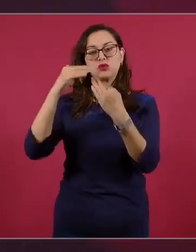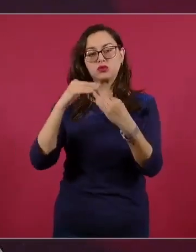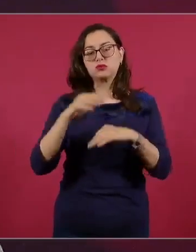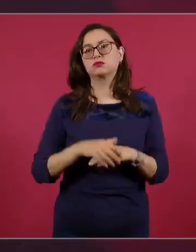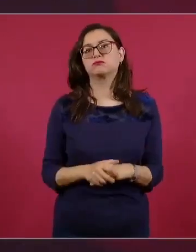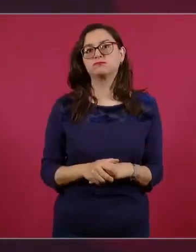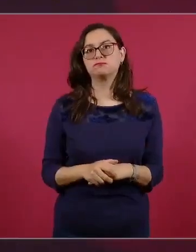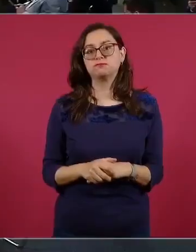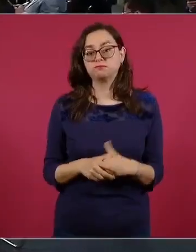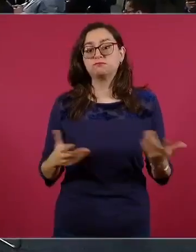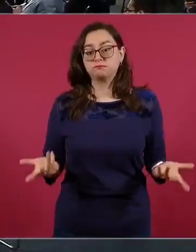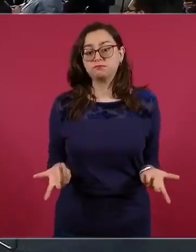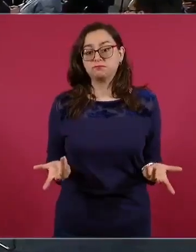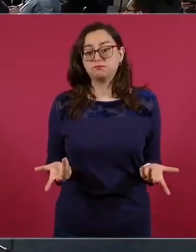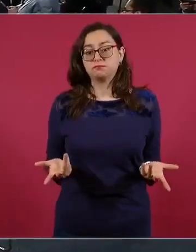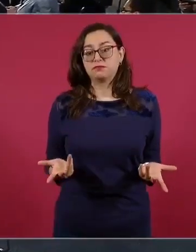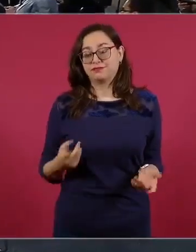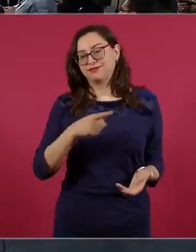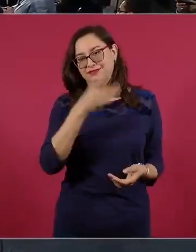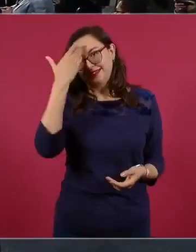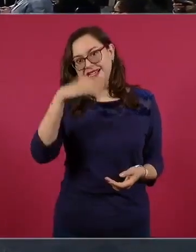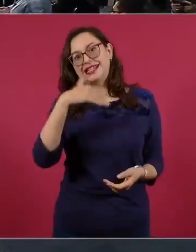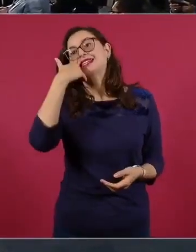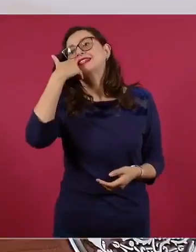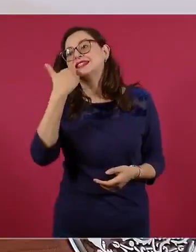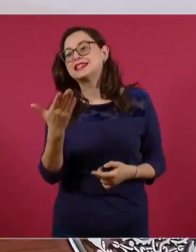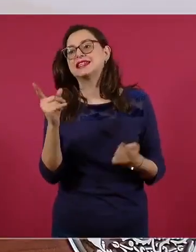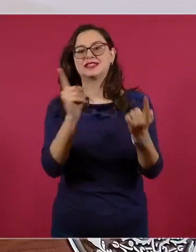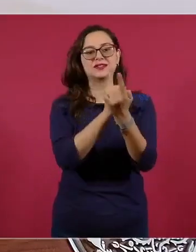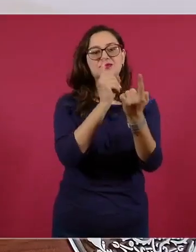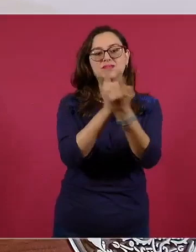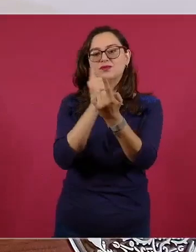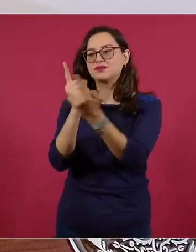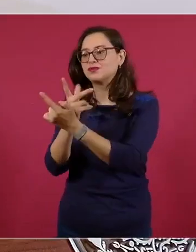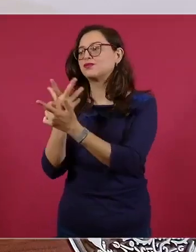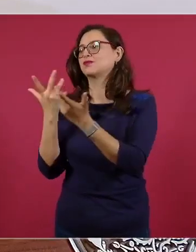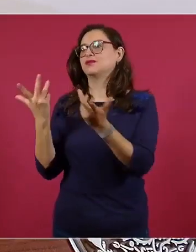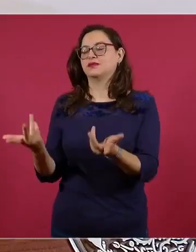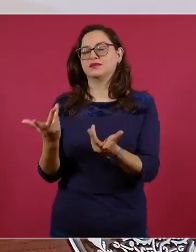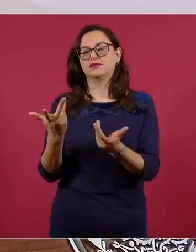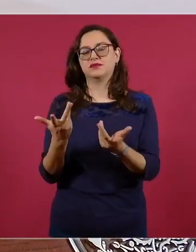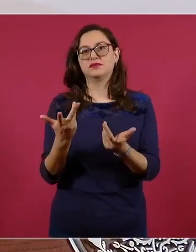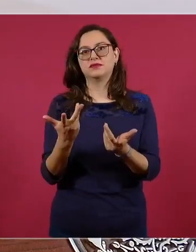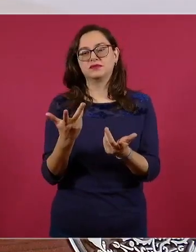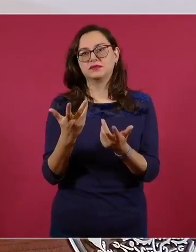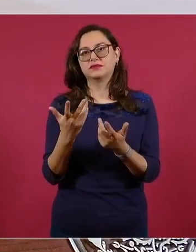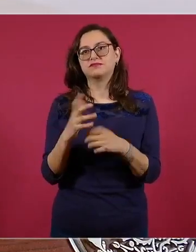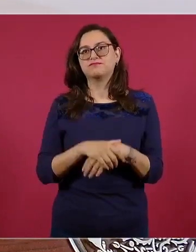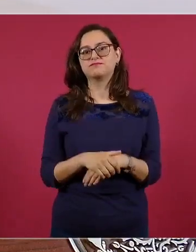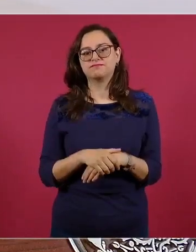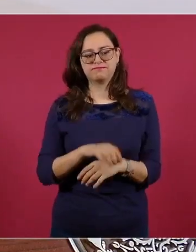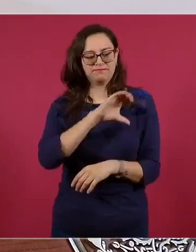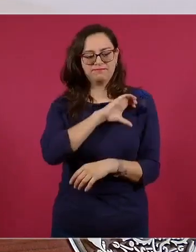que nos sigamos viendo con nuestros paisanos, que